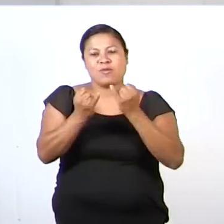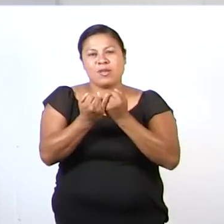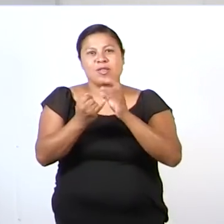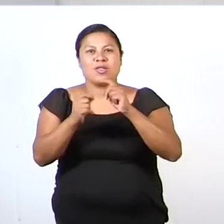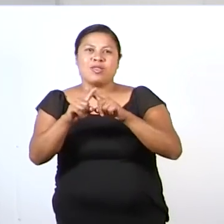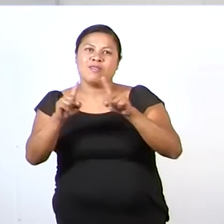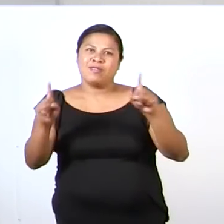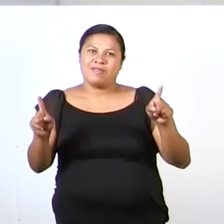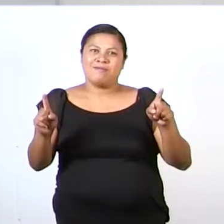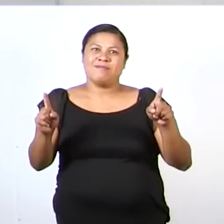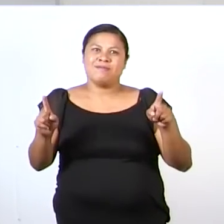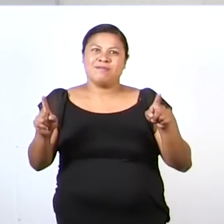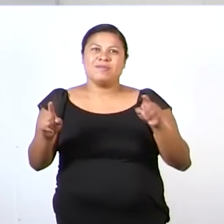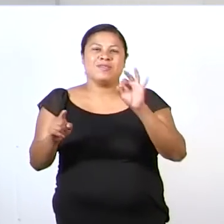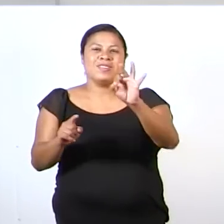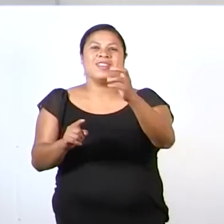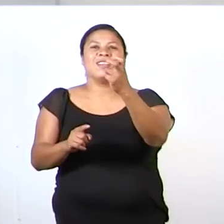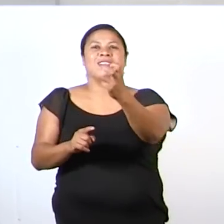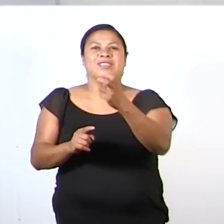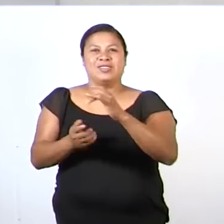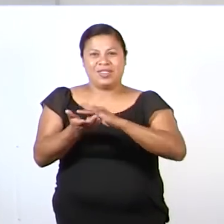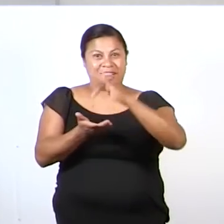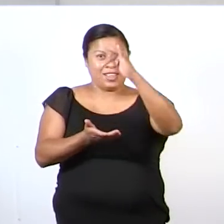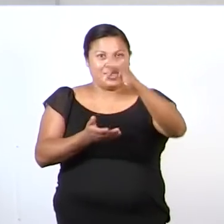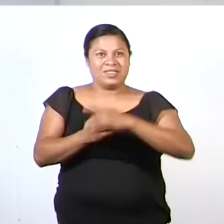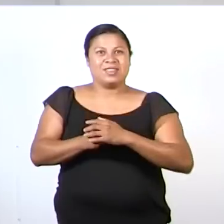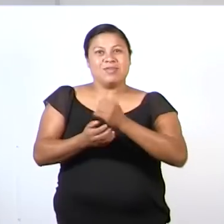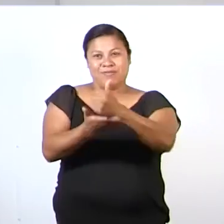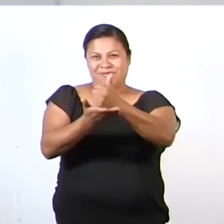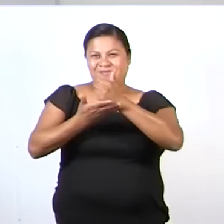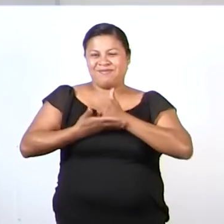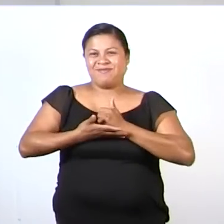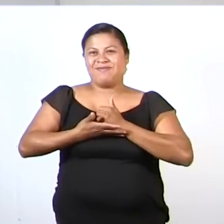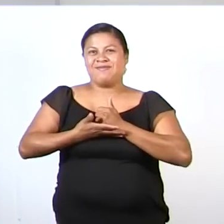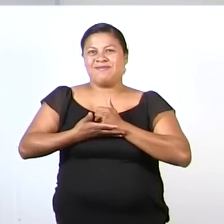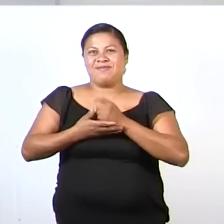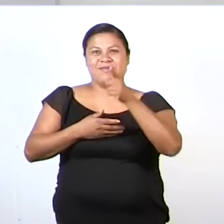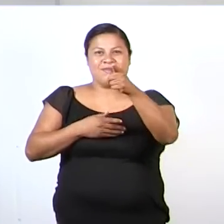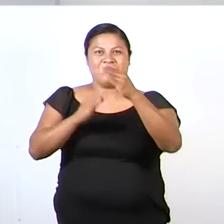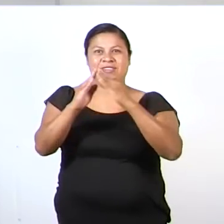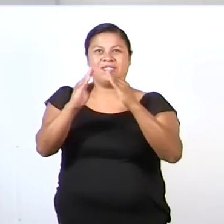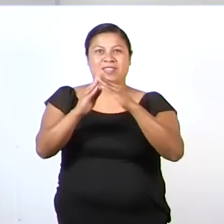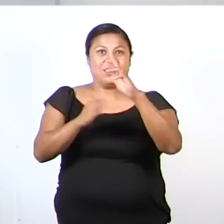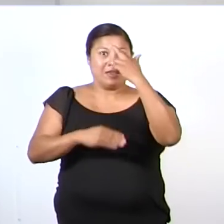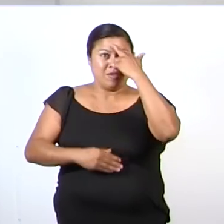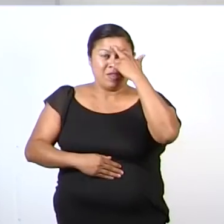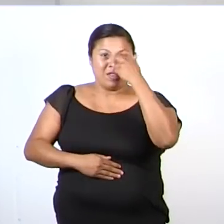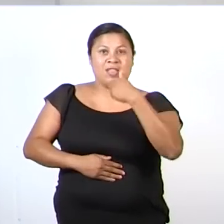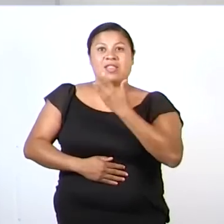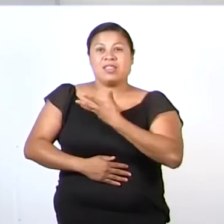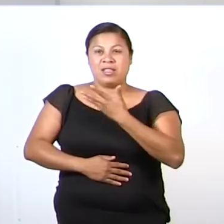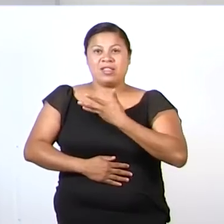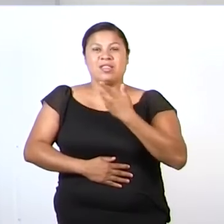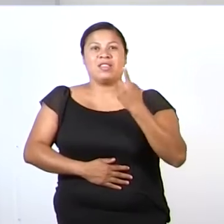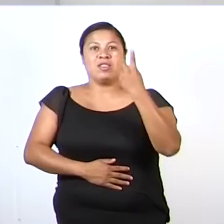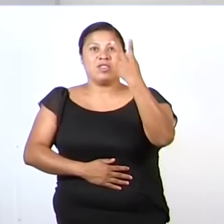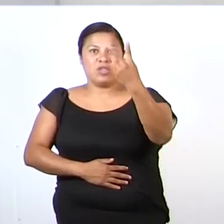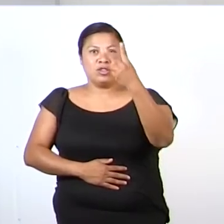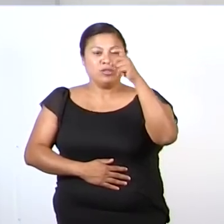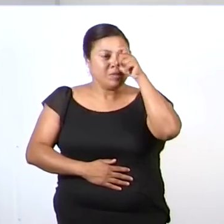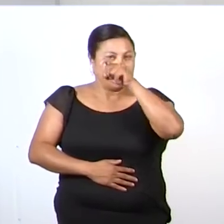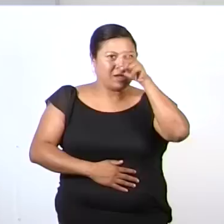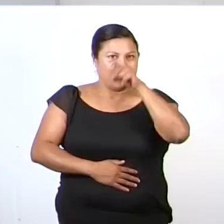en común Perfecto, gracias por ayudarme amiguito desde la casa Recuerda que tendría que ser dos